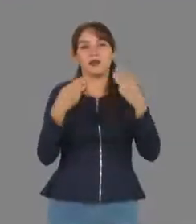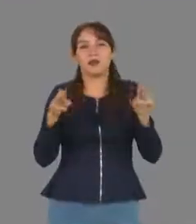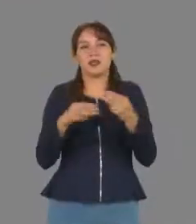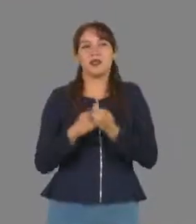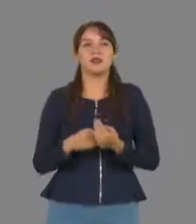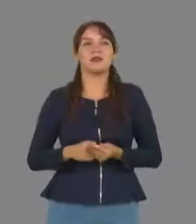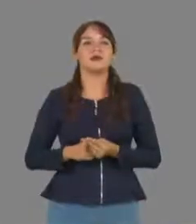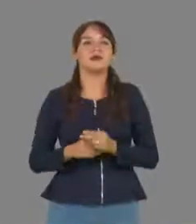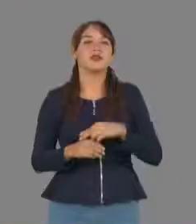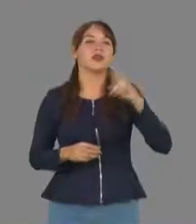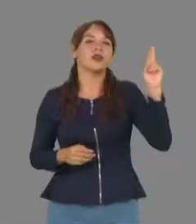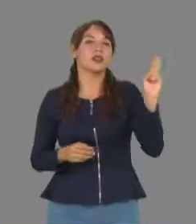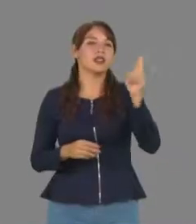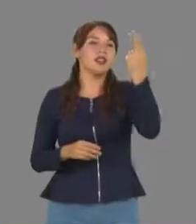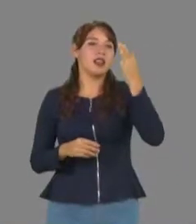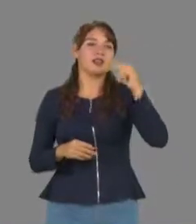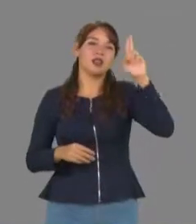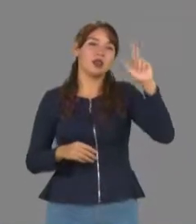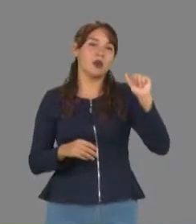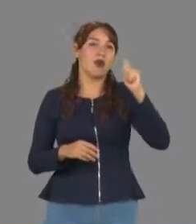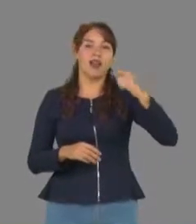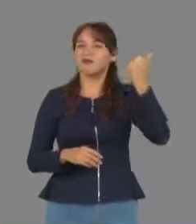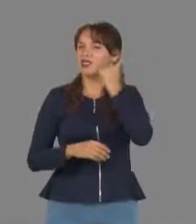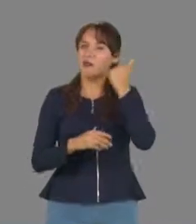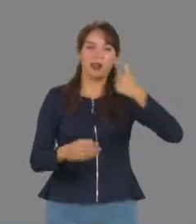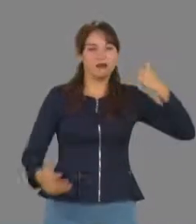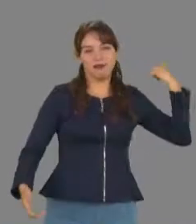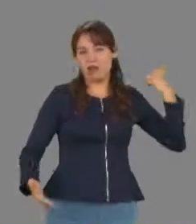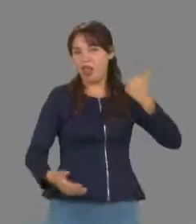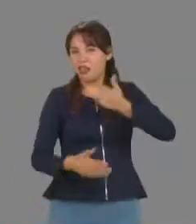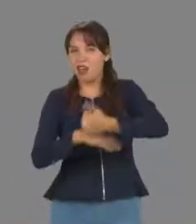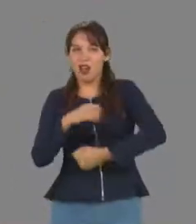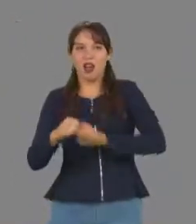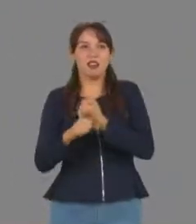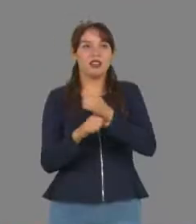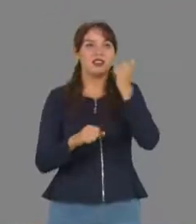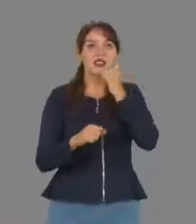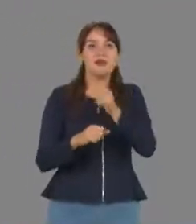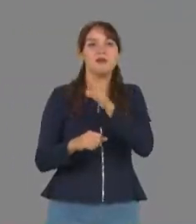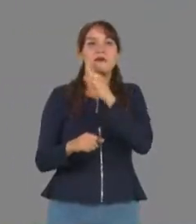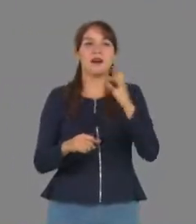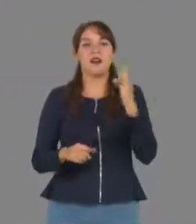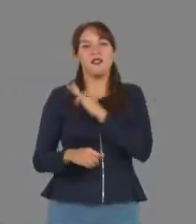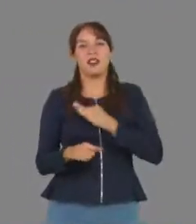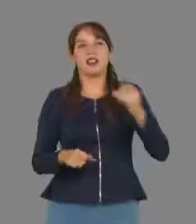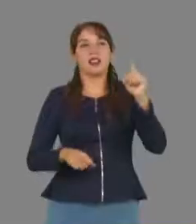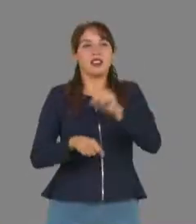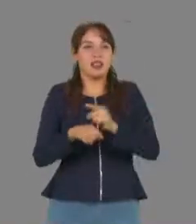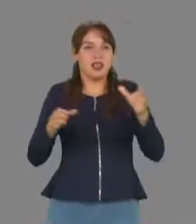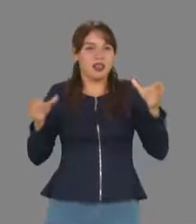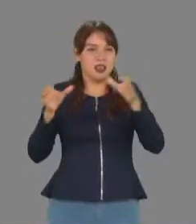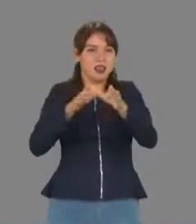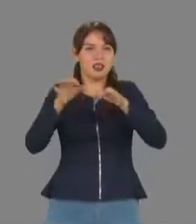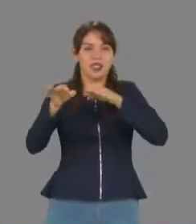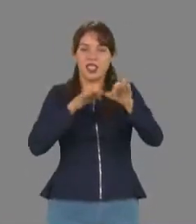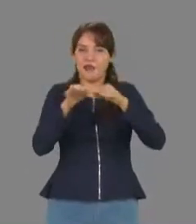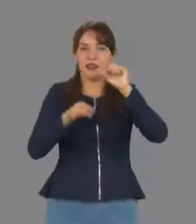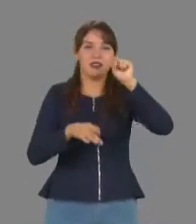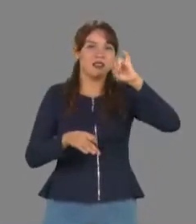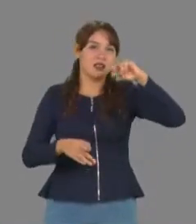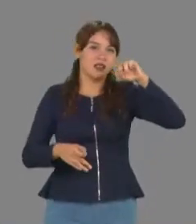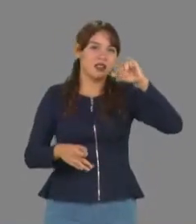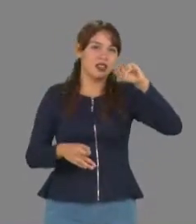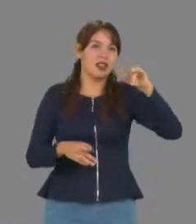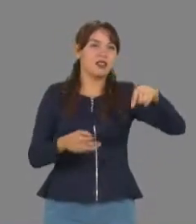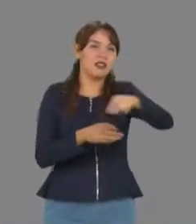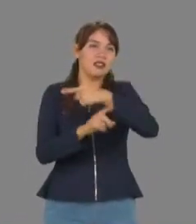La Universidad Autónoma de Tamaulipas, como cada año, celebró a las mamás pertenecientes al Sindicato Único de Trabajadores en su día en cada uno de